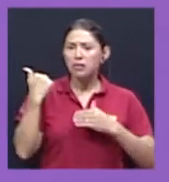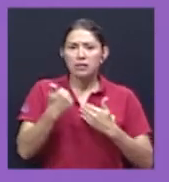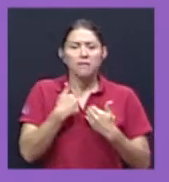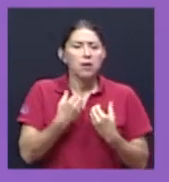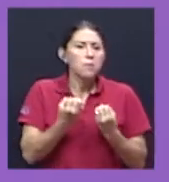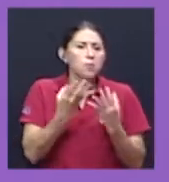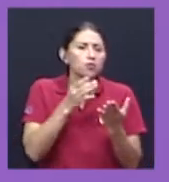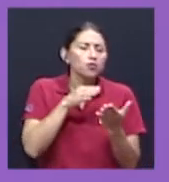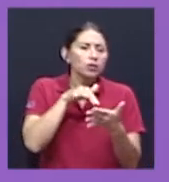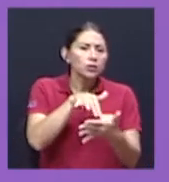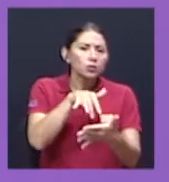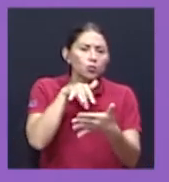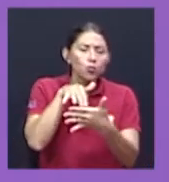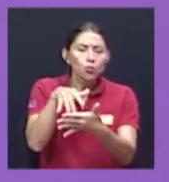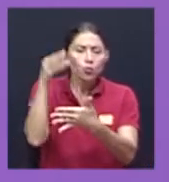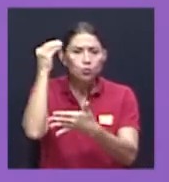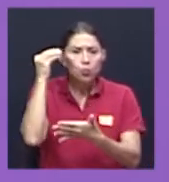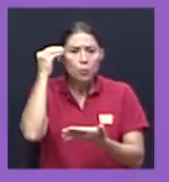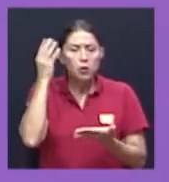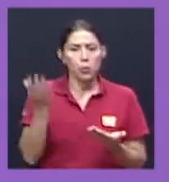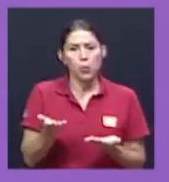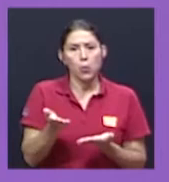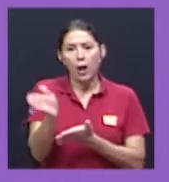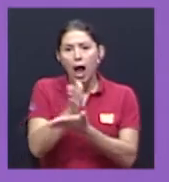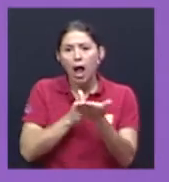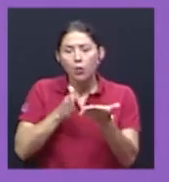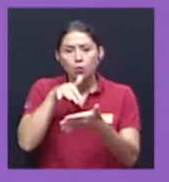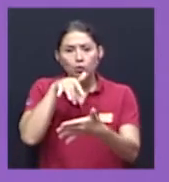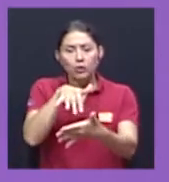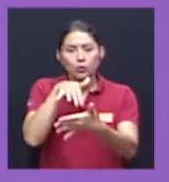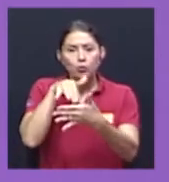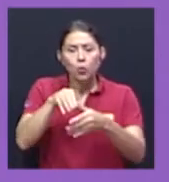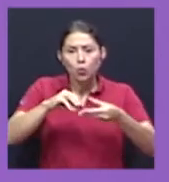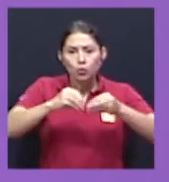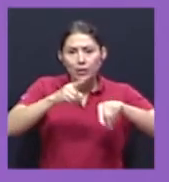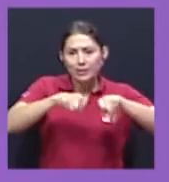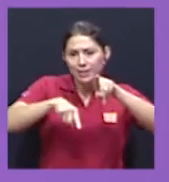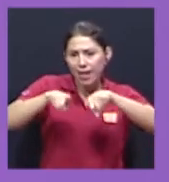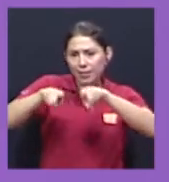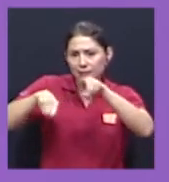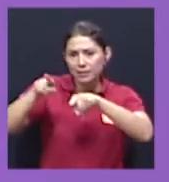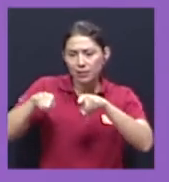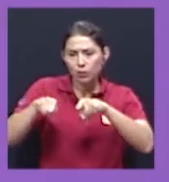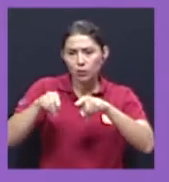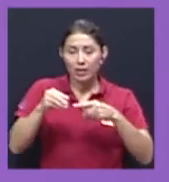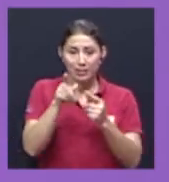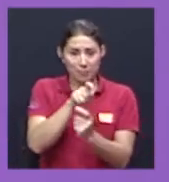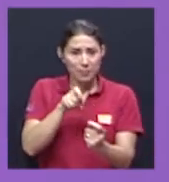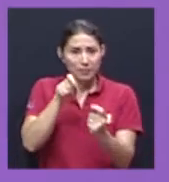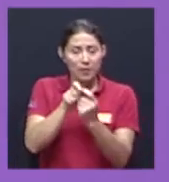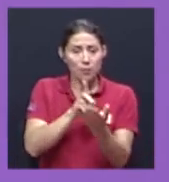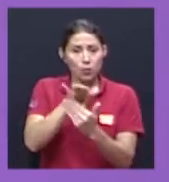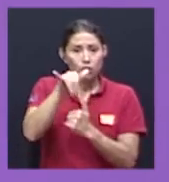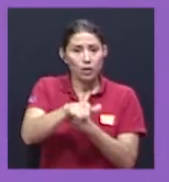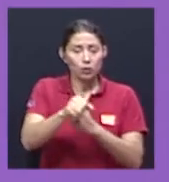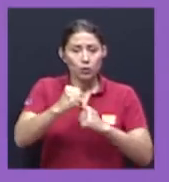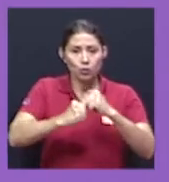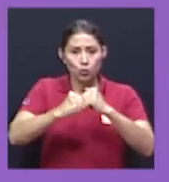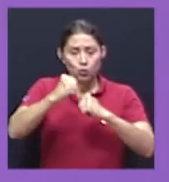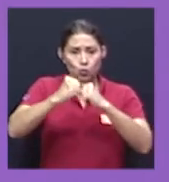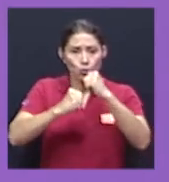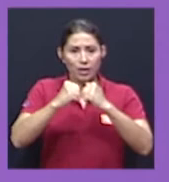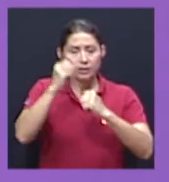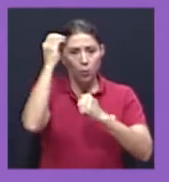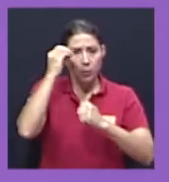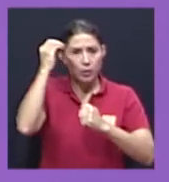estudios de opinión, algunos estudios estadísticos, sobre todo el proyecto de estructuras de opinión de la Escuela de Matemática de la